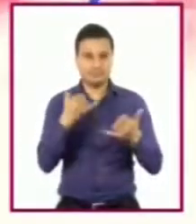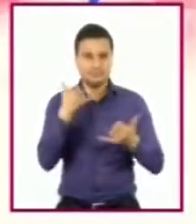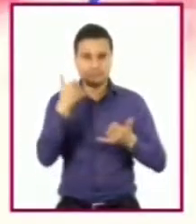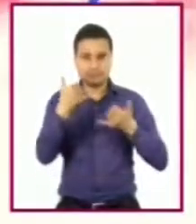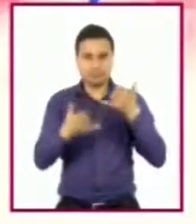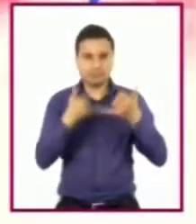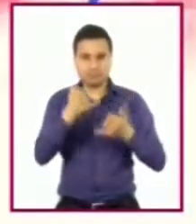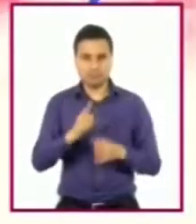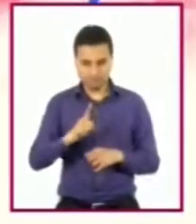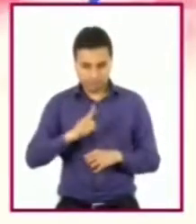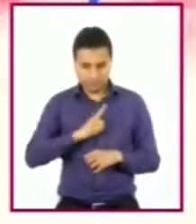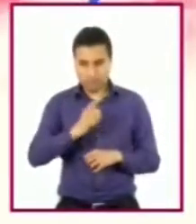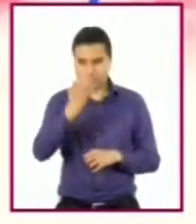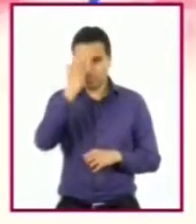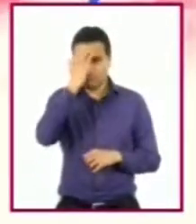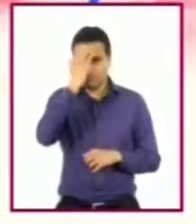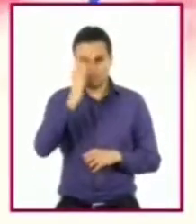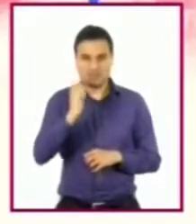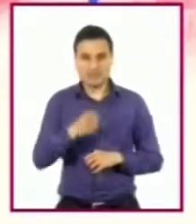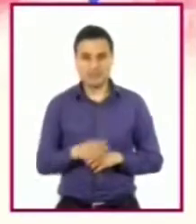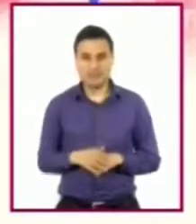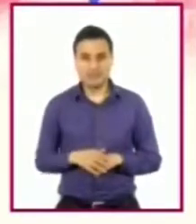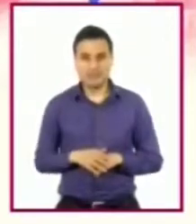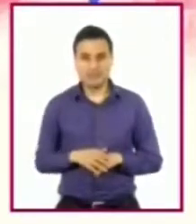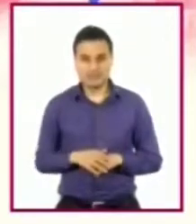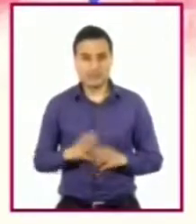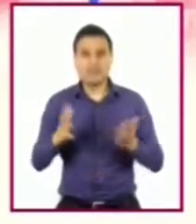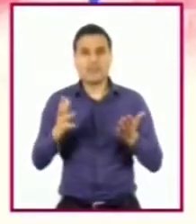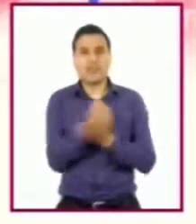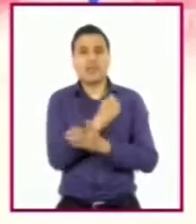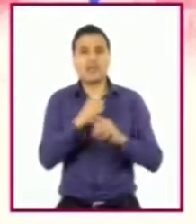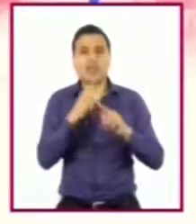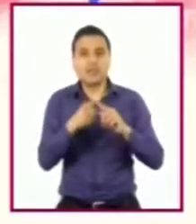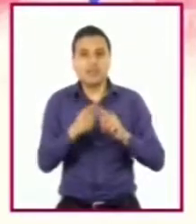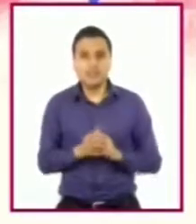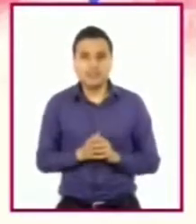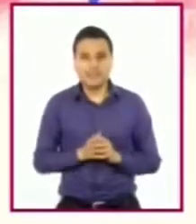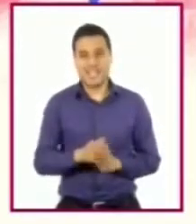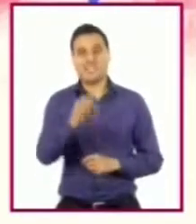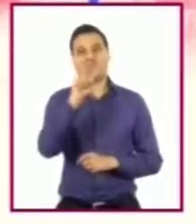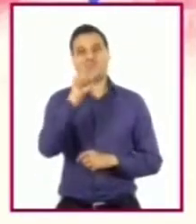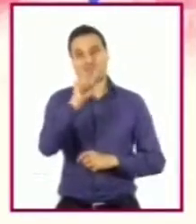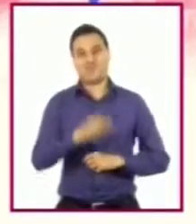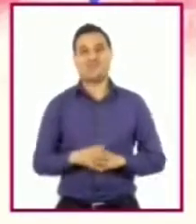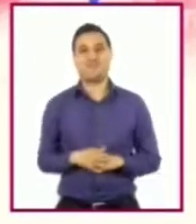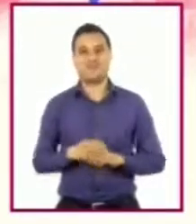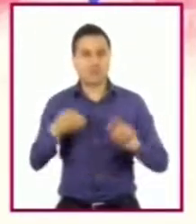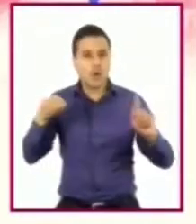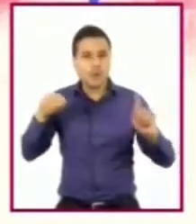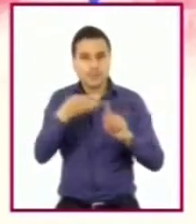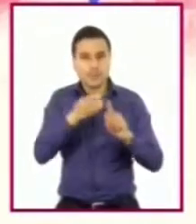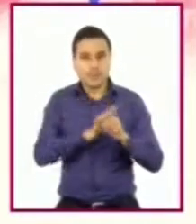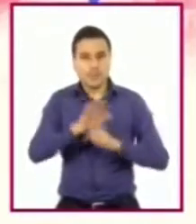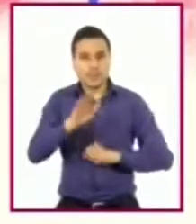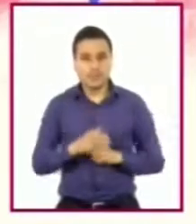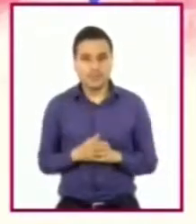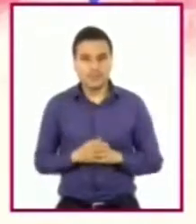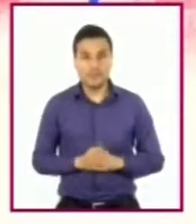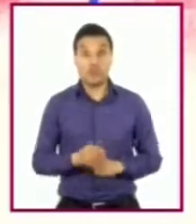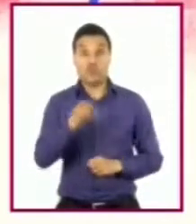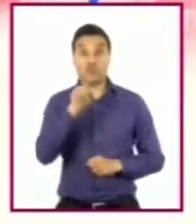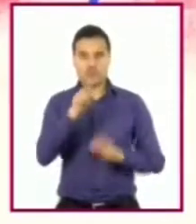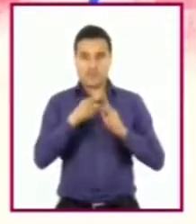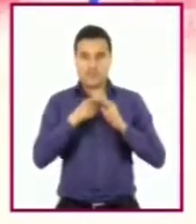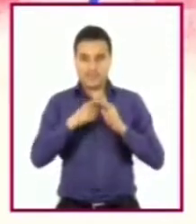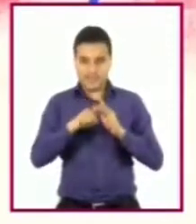autoconocimiento, los únicos ganadores son ustedes, pues la meta a alcanzar es iniciar la aventura de